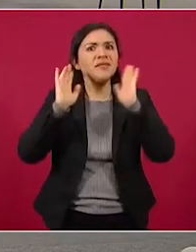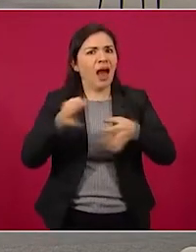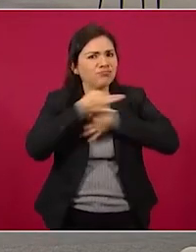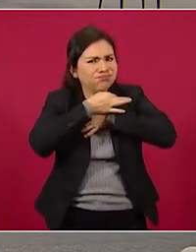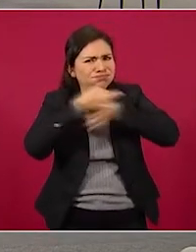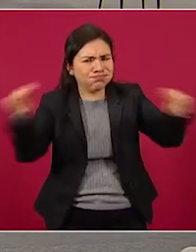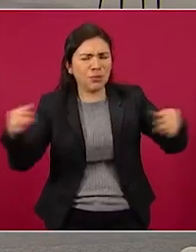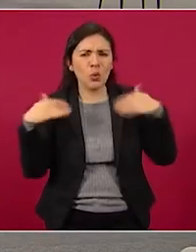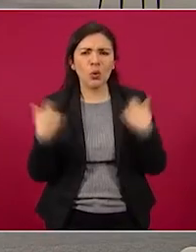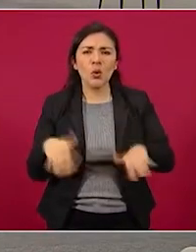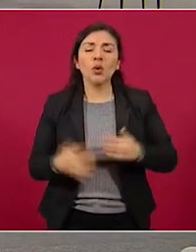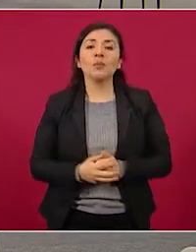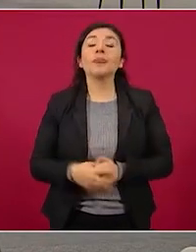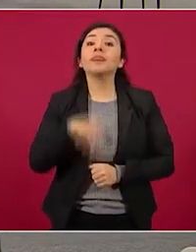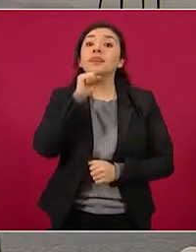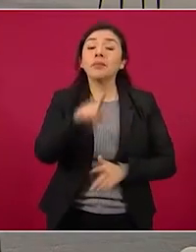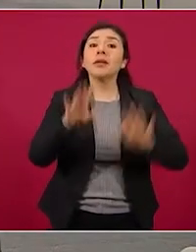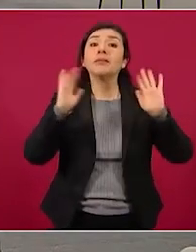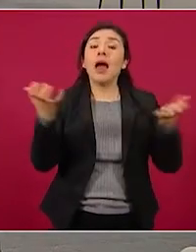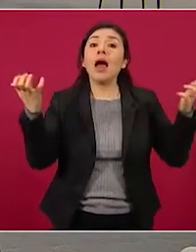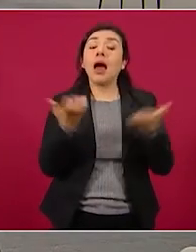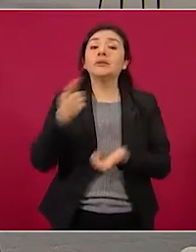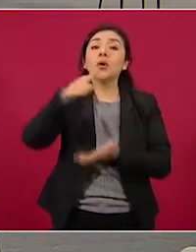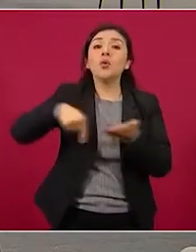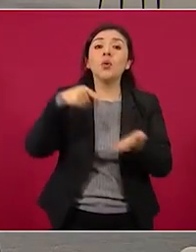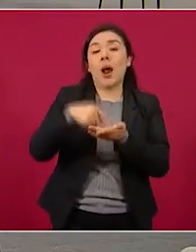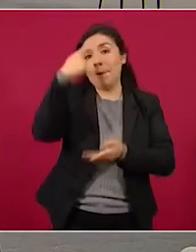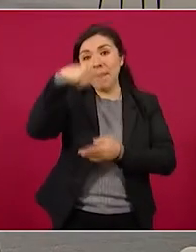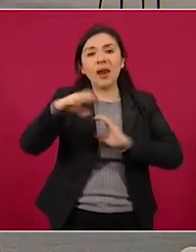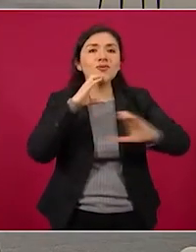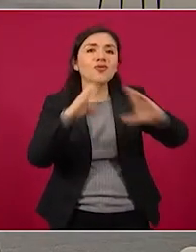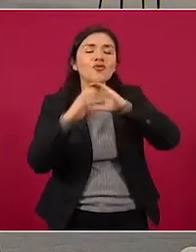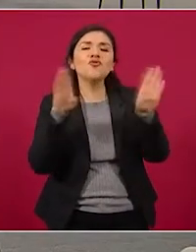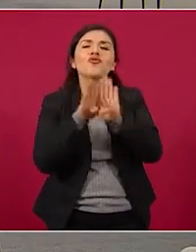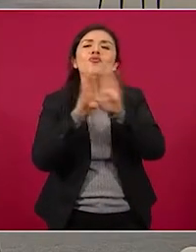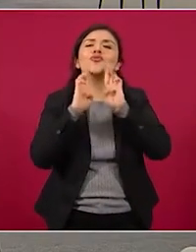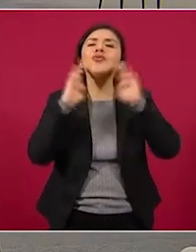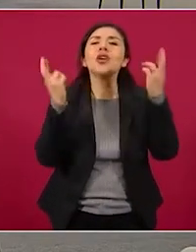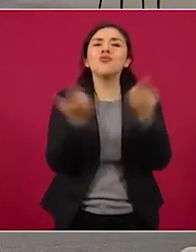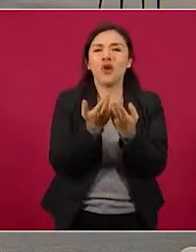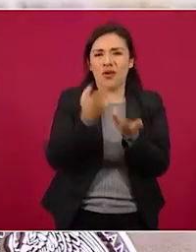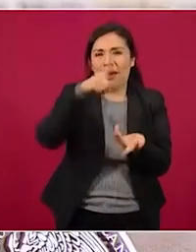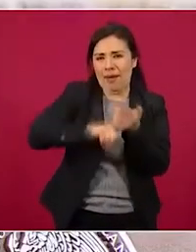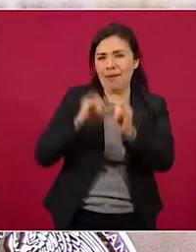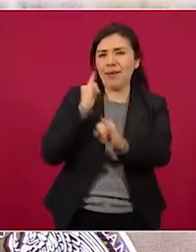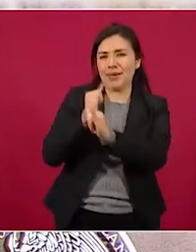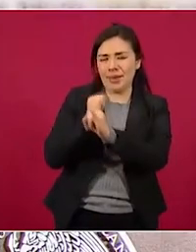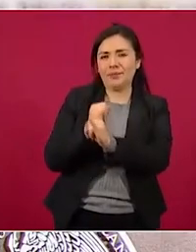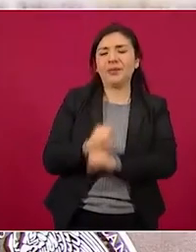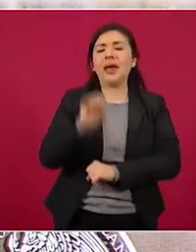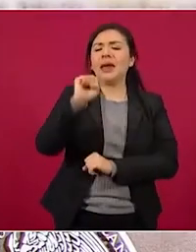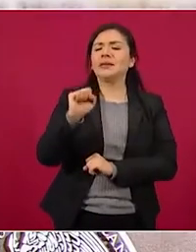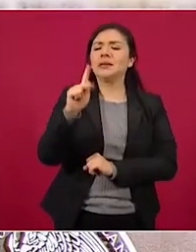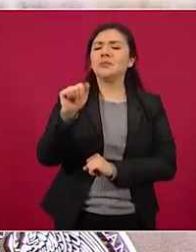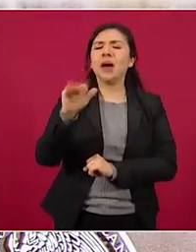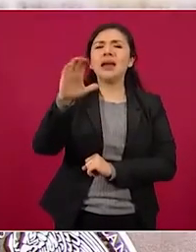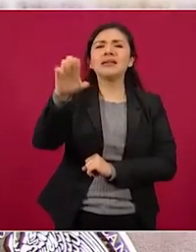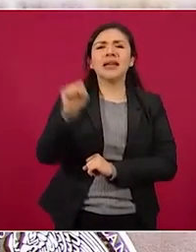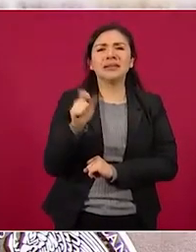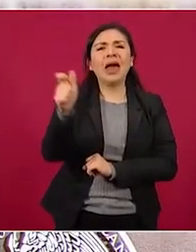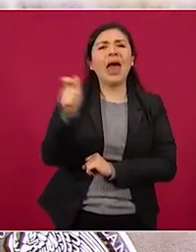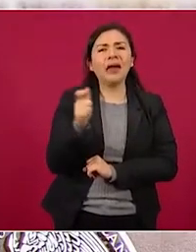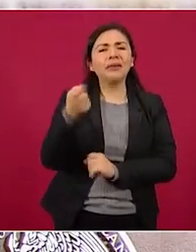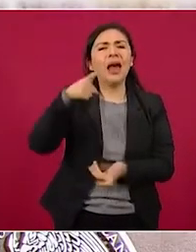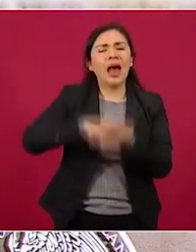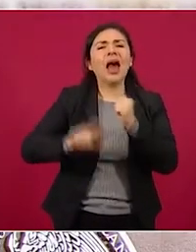También se organizó un espacio para crear una reunión virtual. Spaces es una herramienta